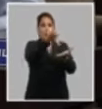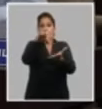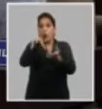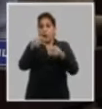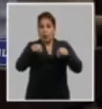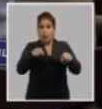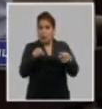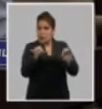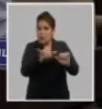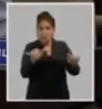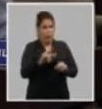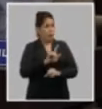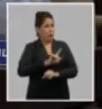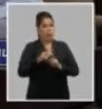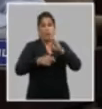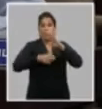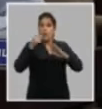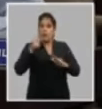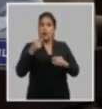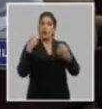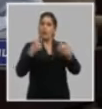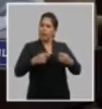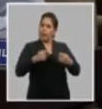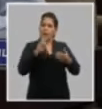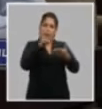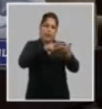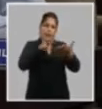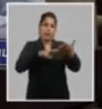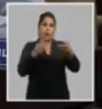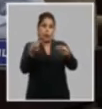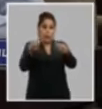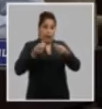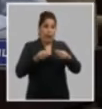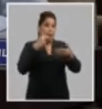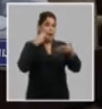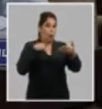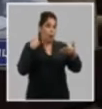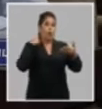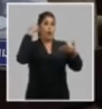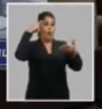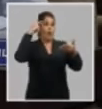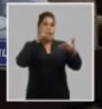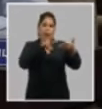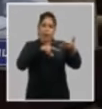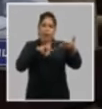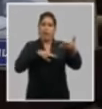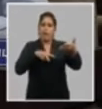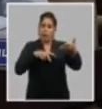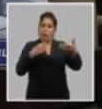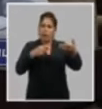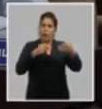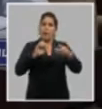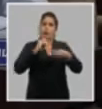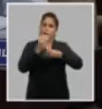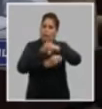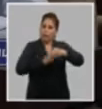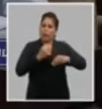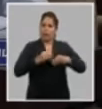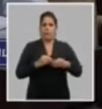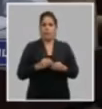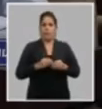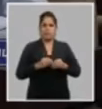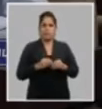hoy no lo tenemos así los permanentes materiales de estudio que ustedes nos envían para lograr que estas cuestiones se revolucionen